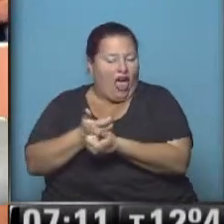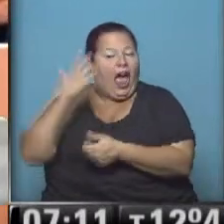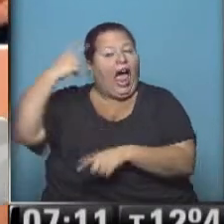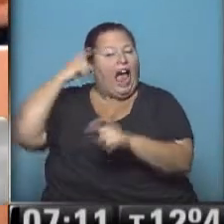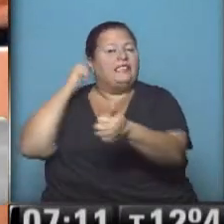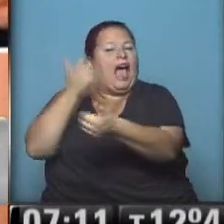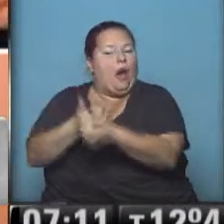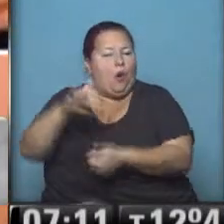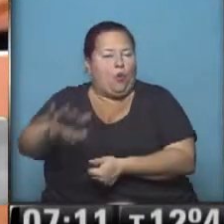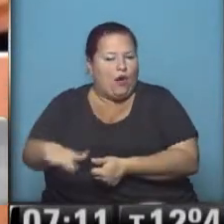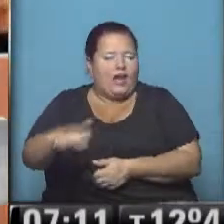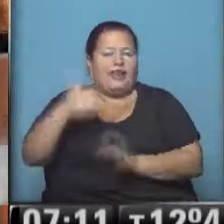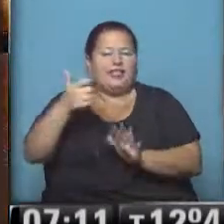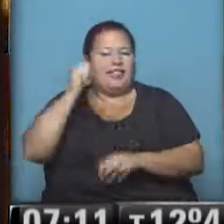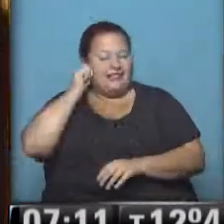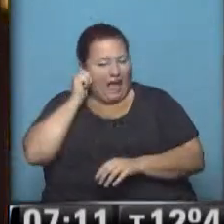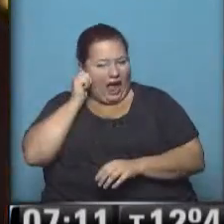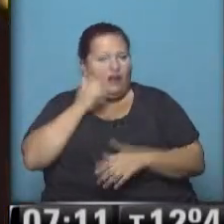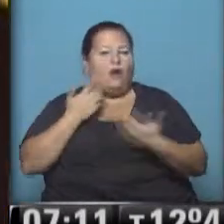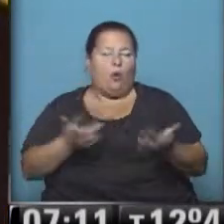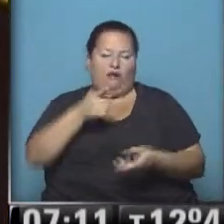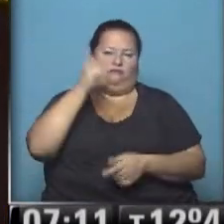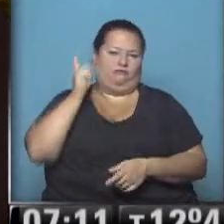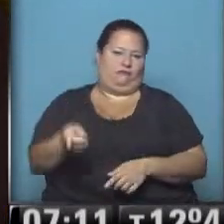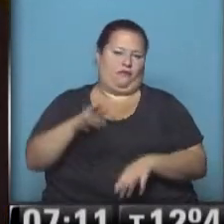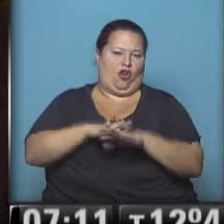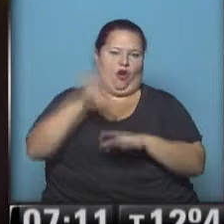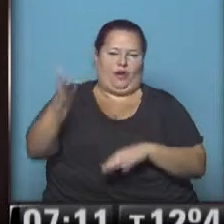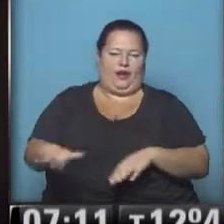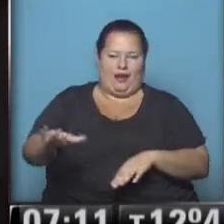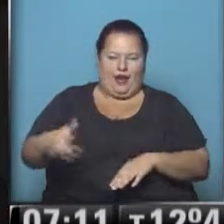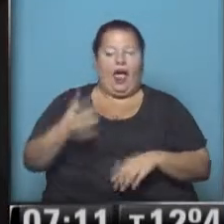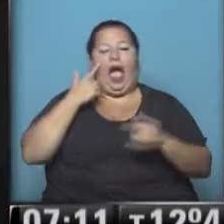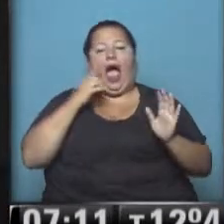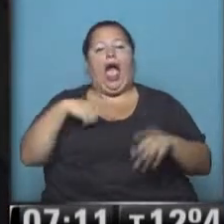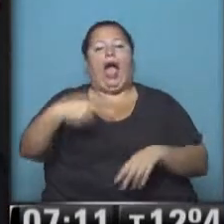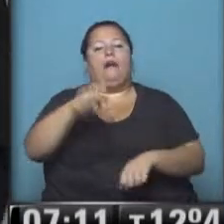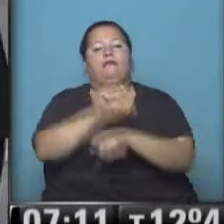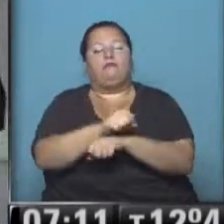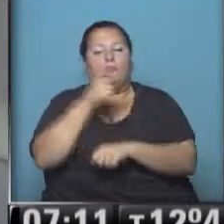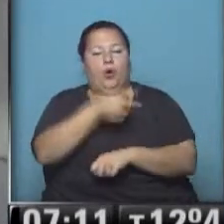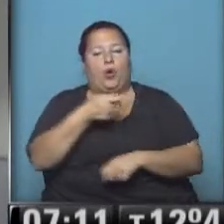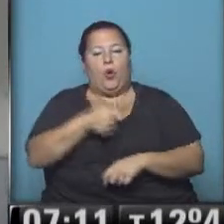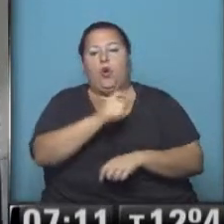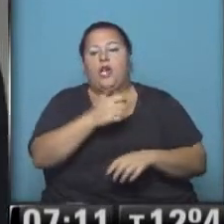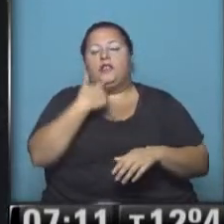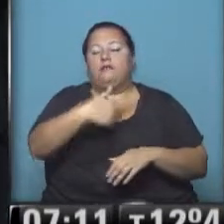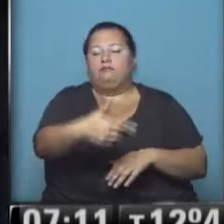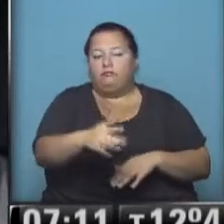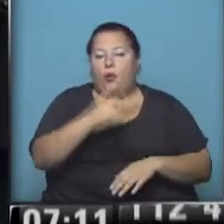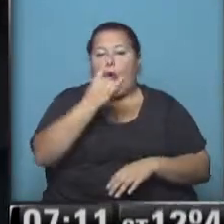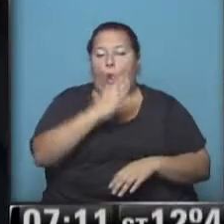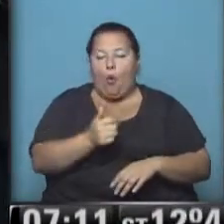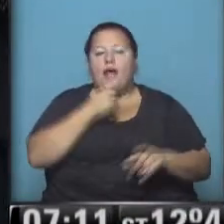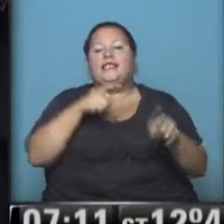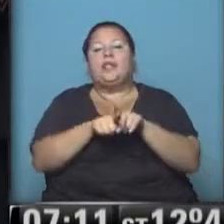atacado a un chiquito de 6 años y, bueno, una acusación tremenda sobre la figura de esta criatura. Habrá que ver el proceso académico que se lleva adelante en la UBA